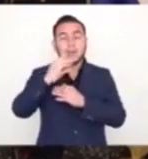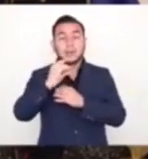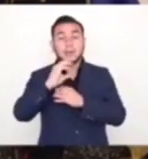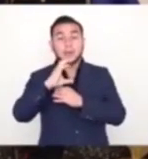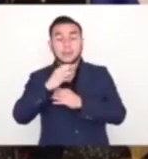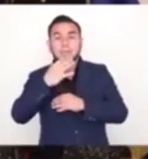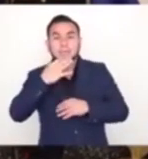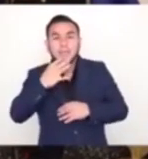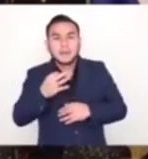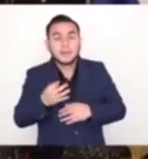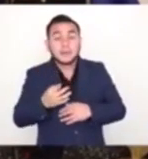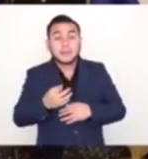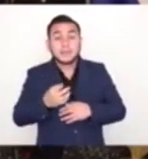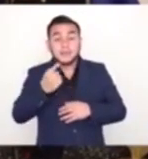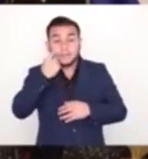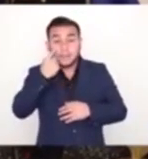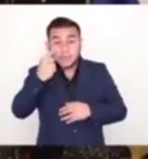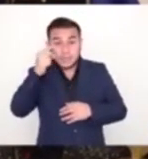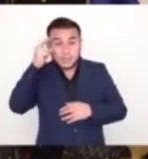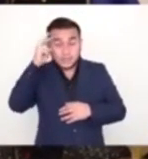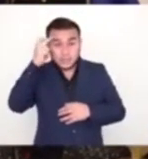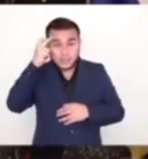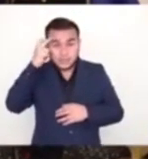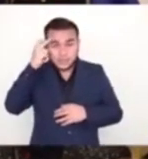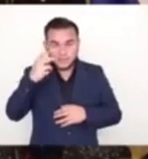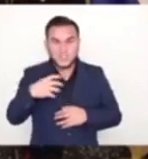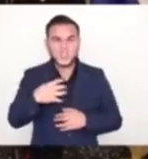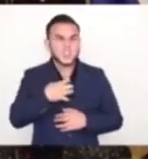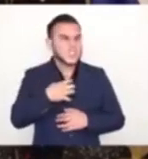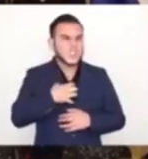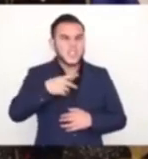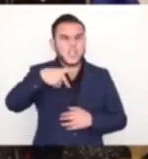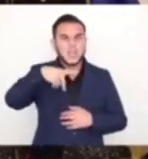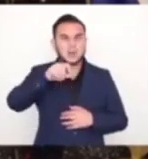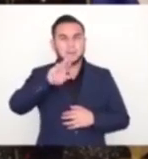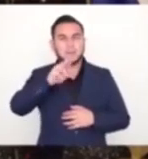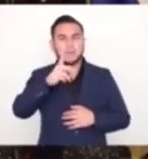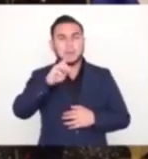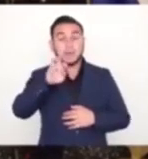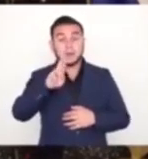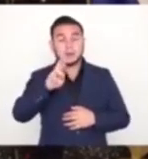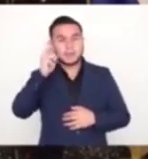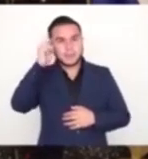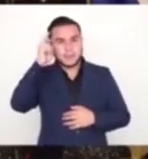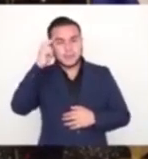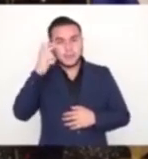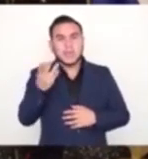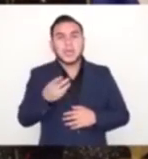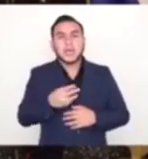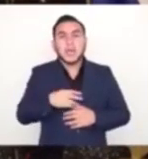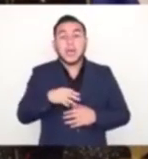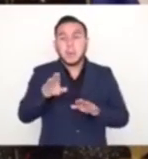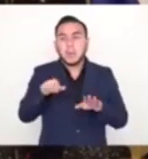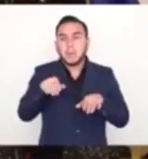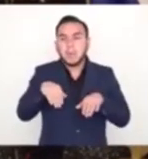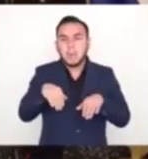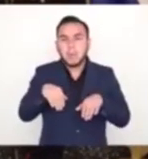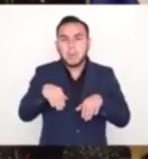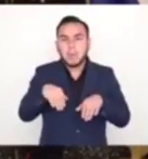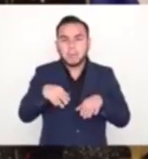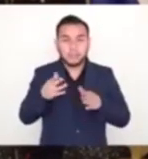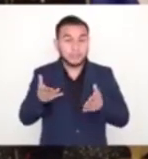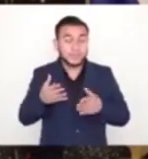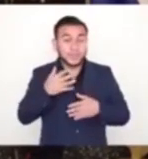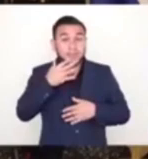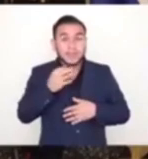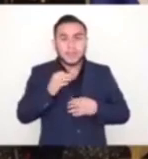ese presidente. O sea, eso es lo que convierte a un bulldog vendido en un chihuahua manso. Creo que, aparte de